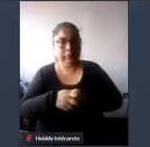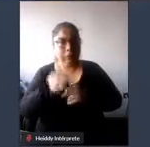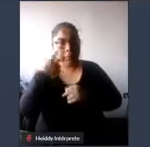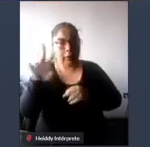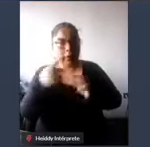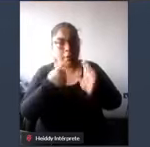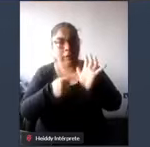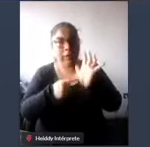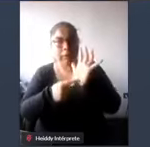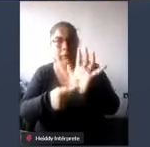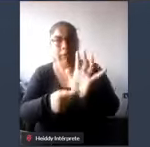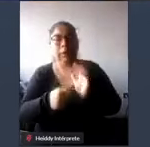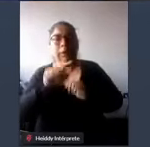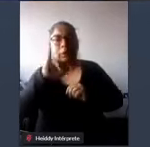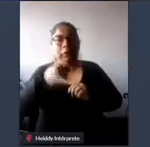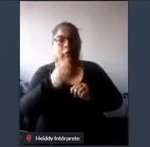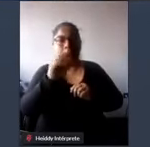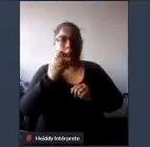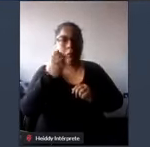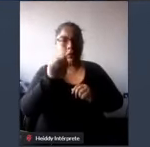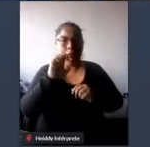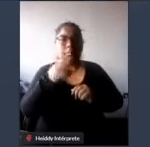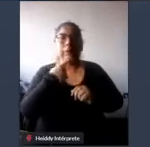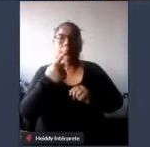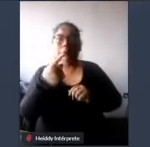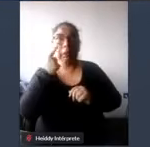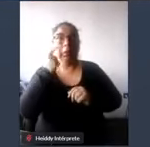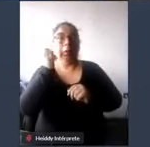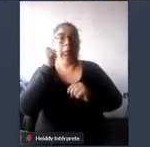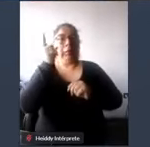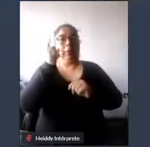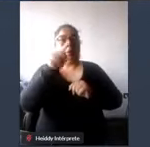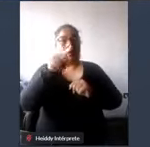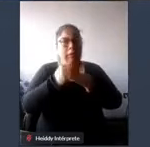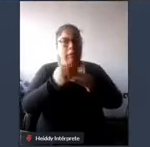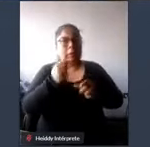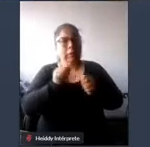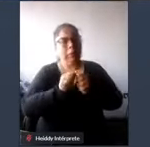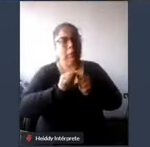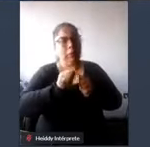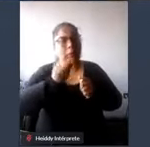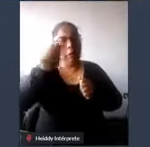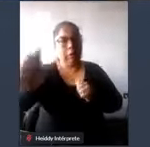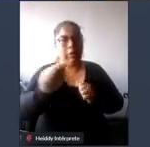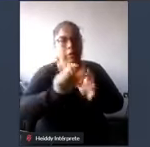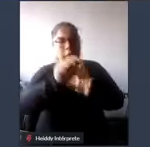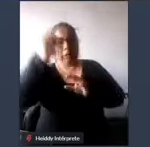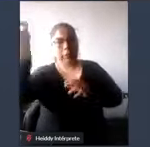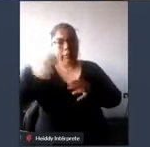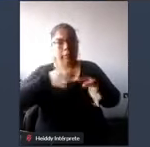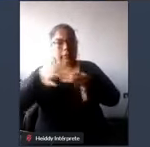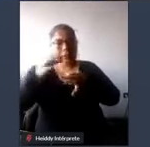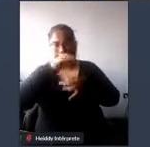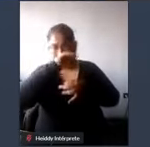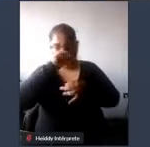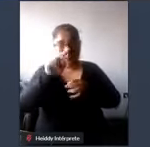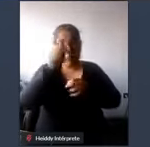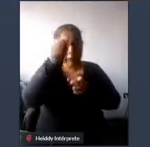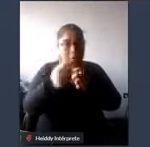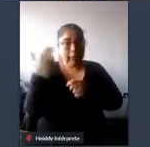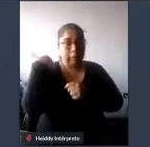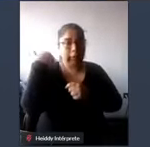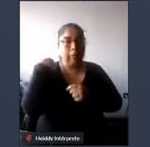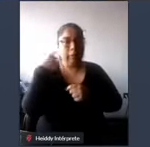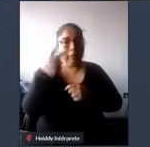hace un momento José se imaginan y sin ir muy lejos a las zonas rurales todo lo que tienen que pasar las